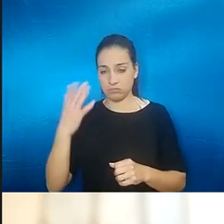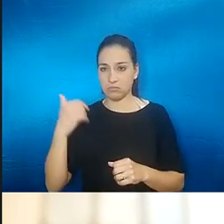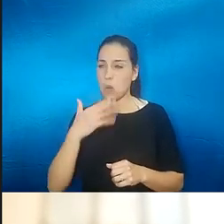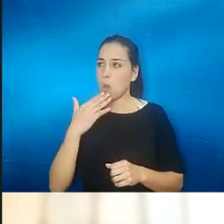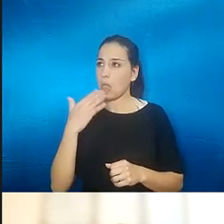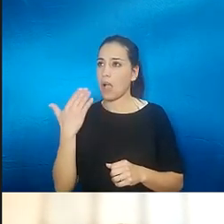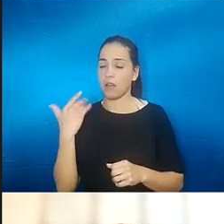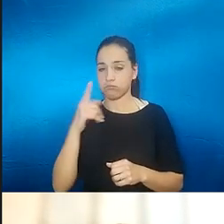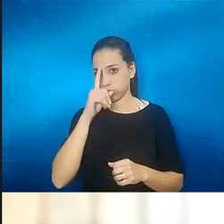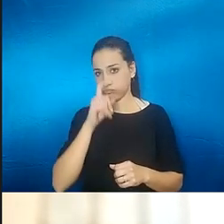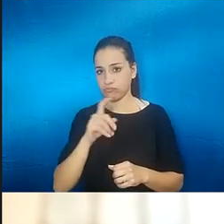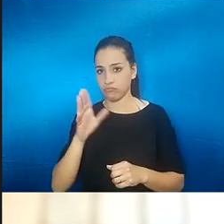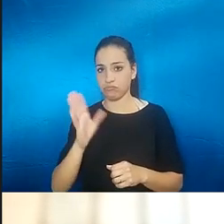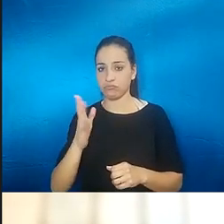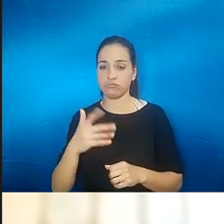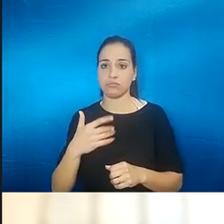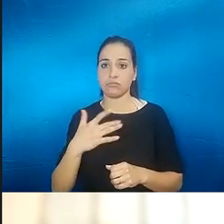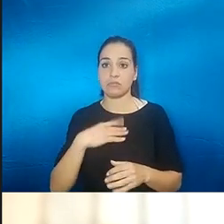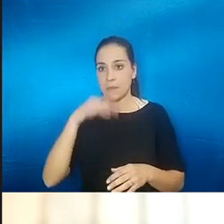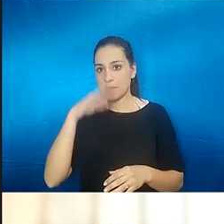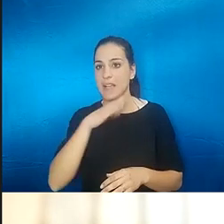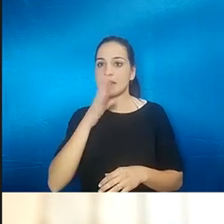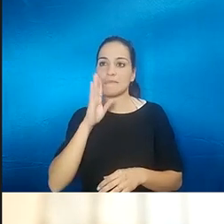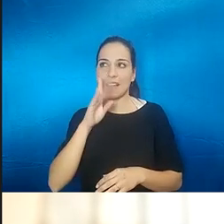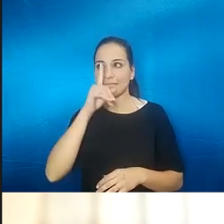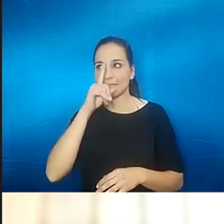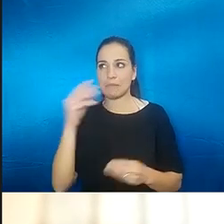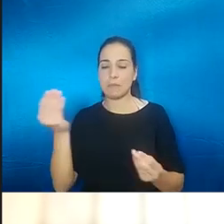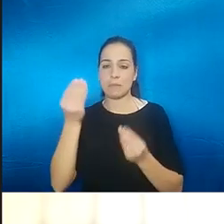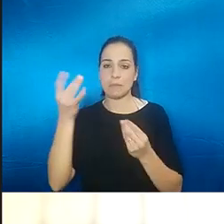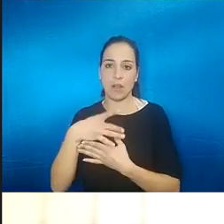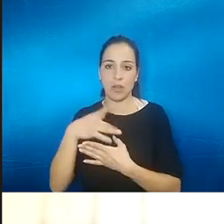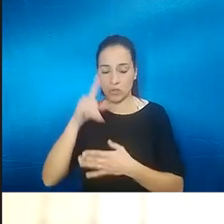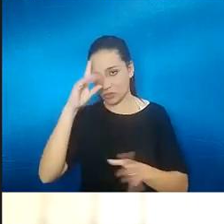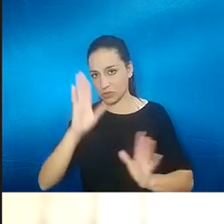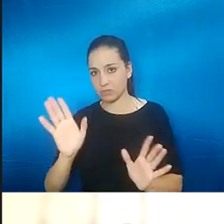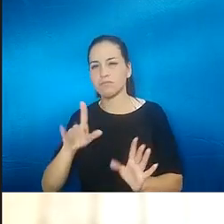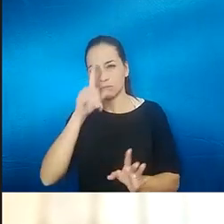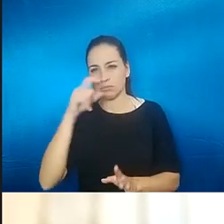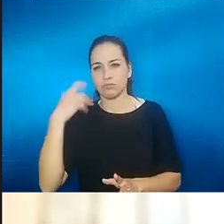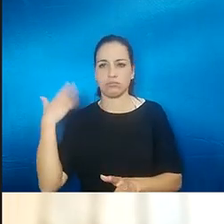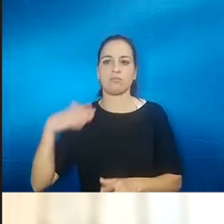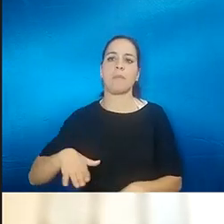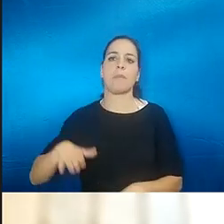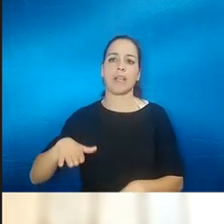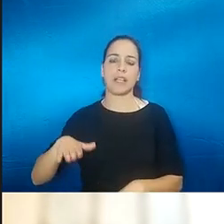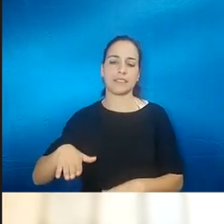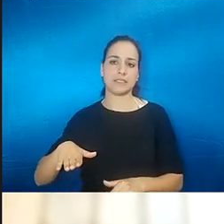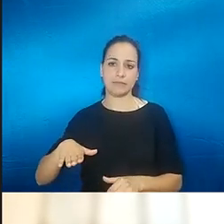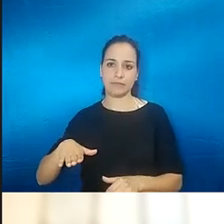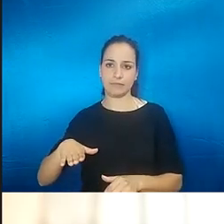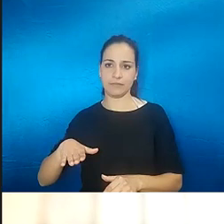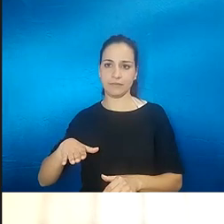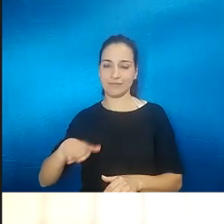bueno no sé a lo mejor mis padres se pueden acordar más pero yo sí que recuerdo que era pequeña cuando además es que nunca